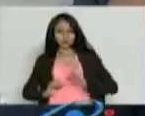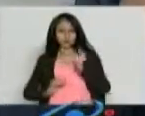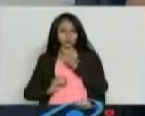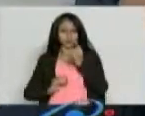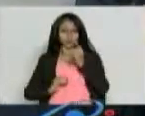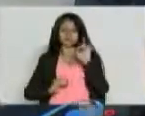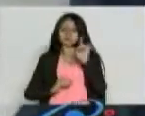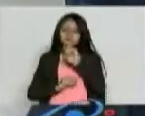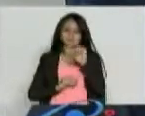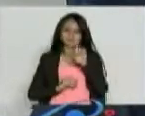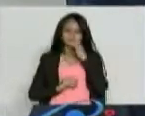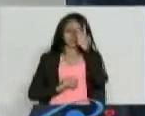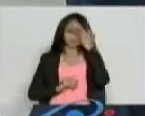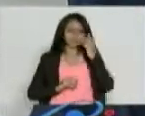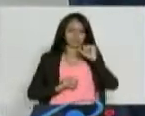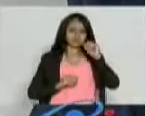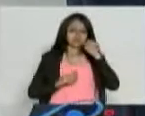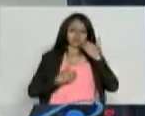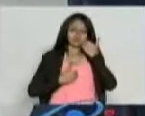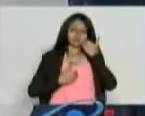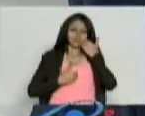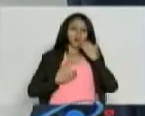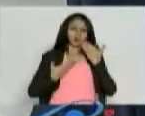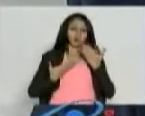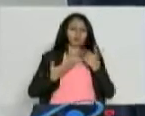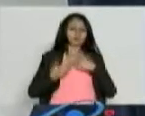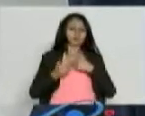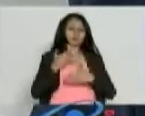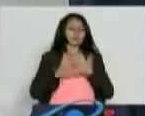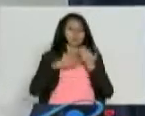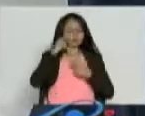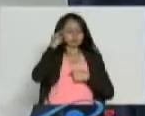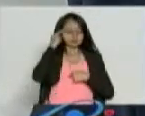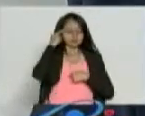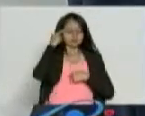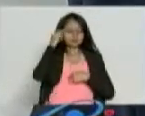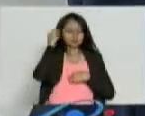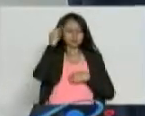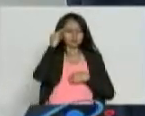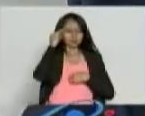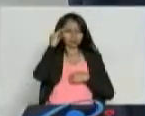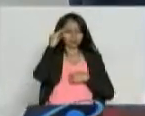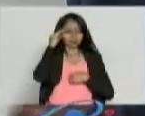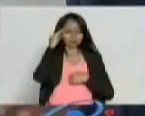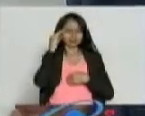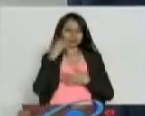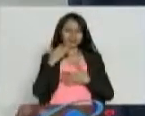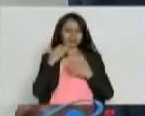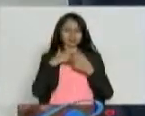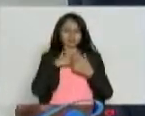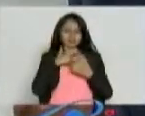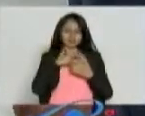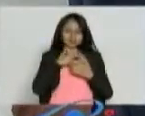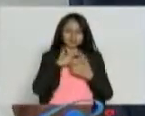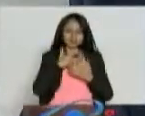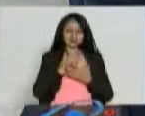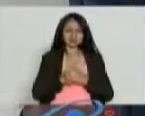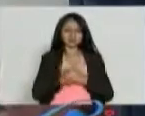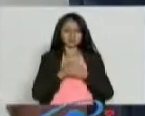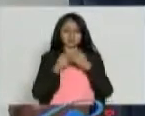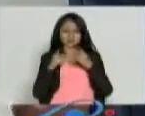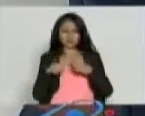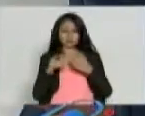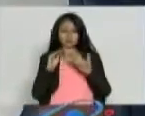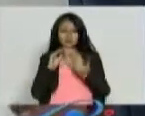porque los primeros momentos de una enfermedad están en la parte emocional y en la parte mental, no tienen ninguna